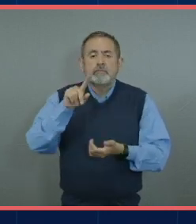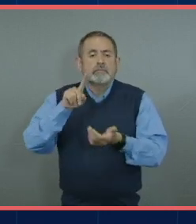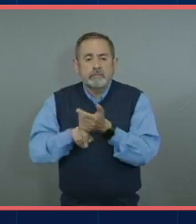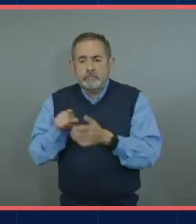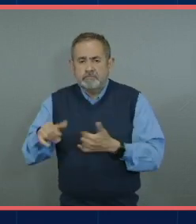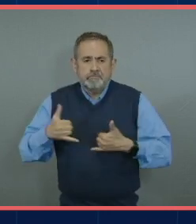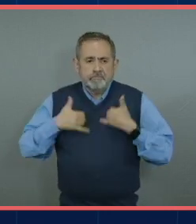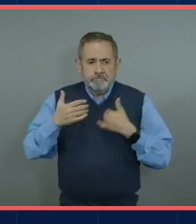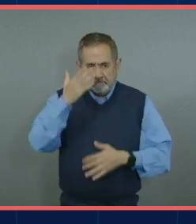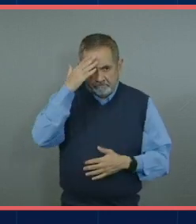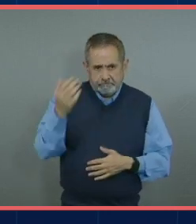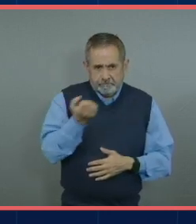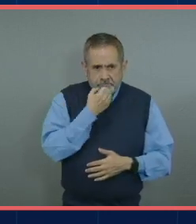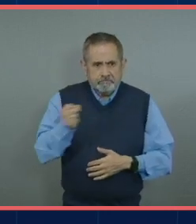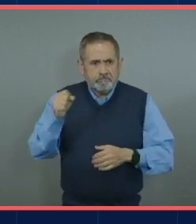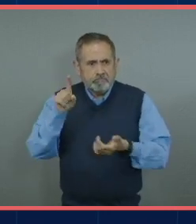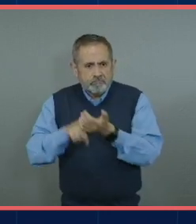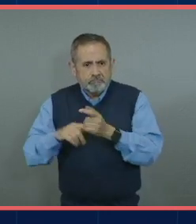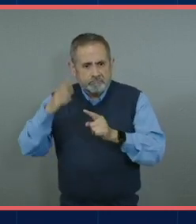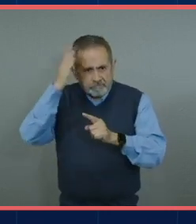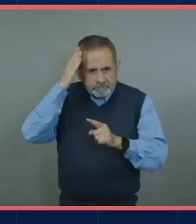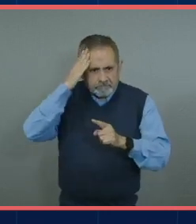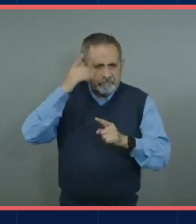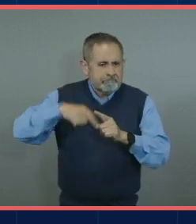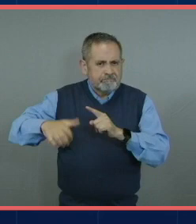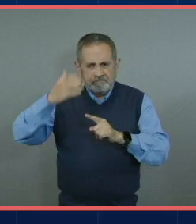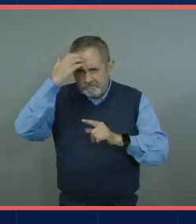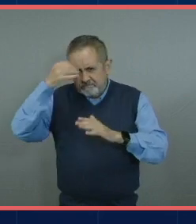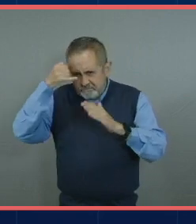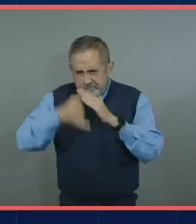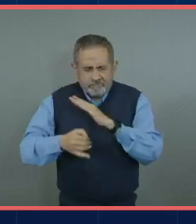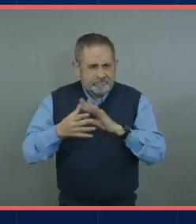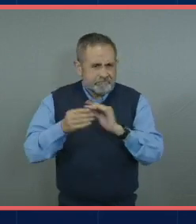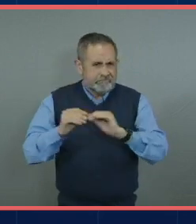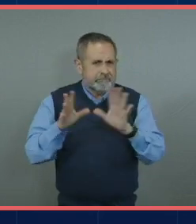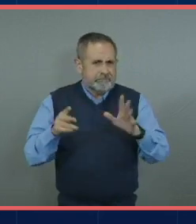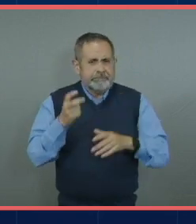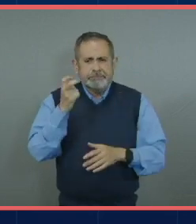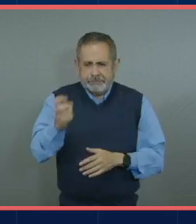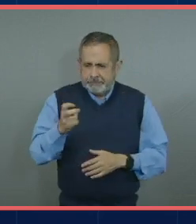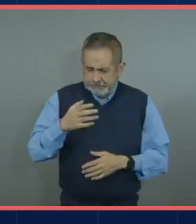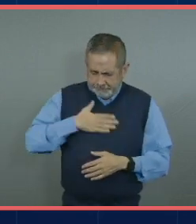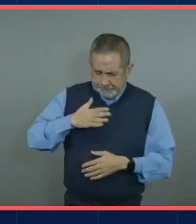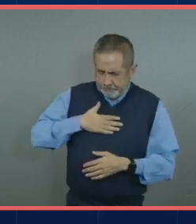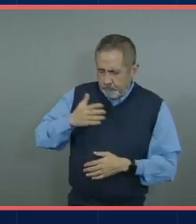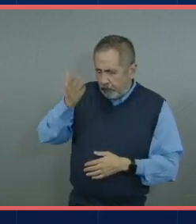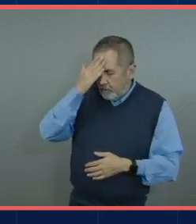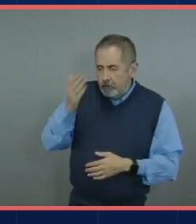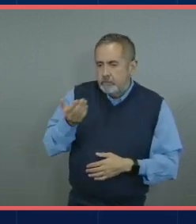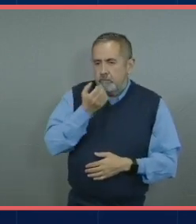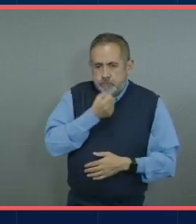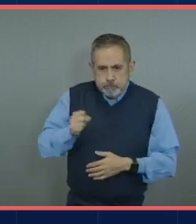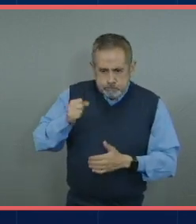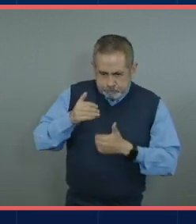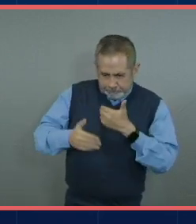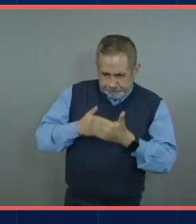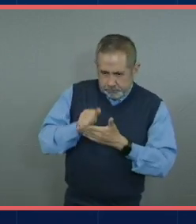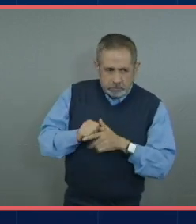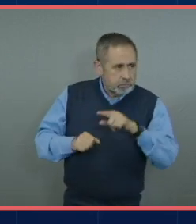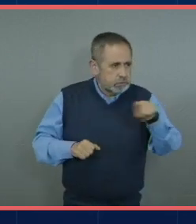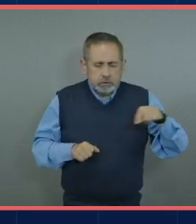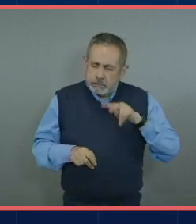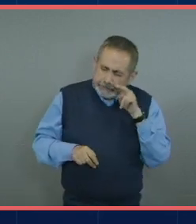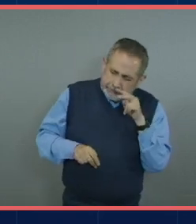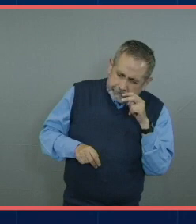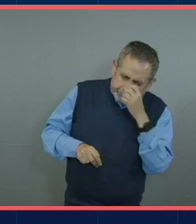destacan por sus liderazgos por sus conocimientos y que hagamos que esas habilidades lo dejen ver a través de los reclutadores y de los